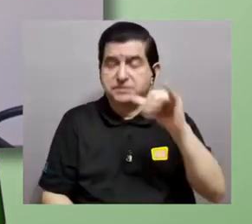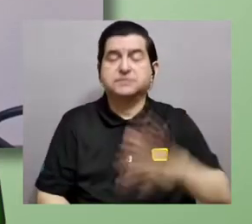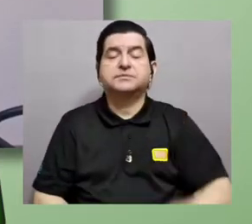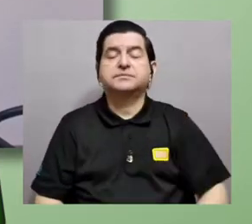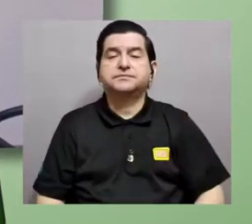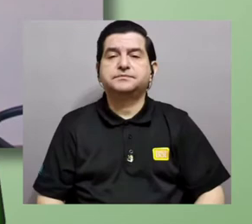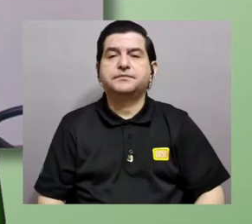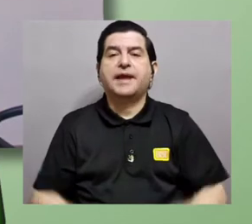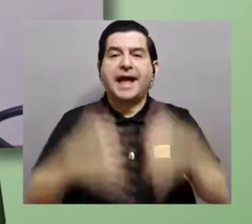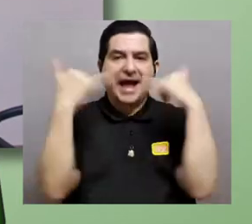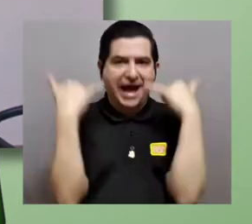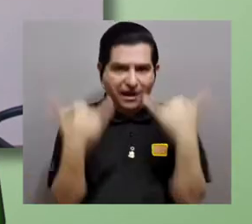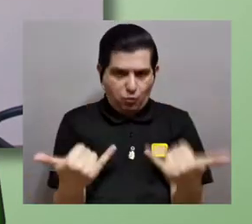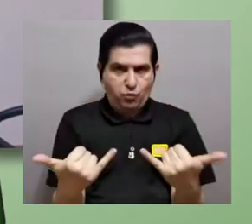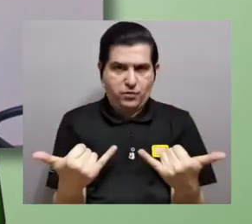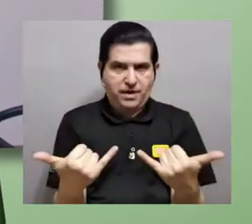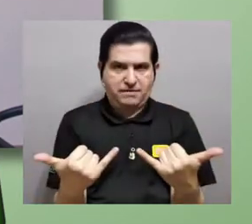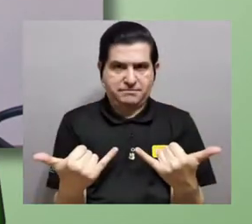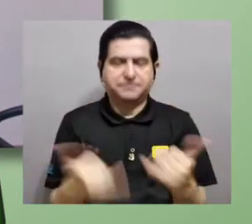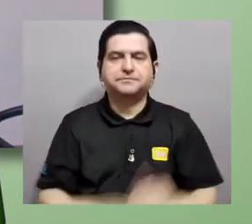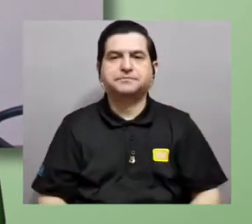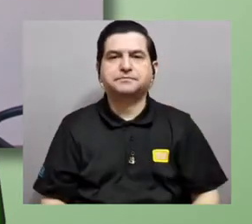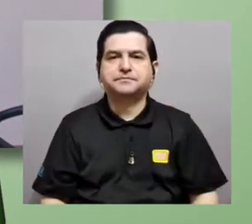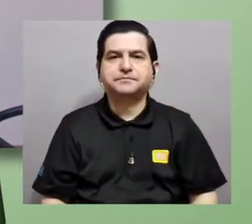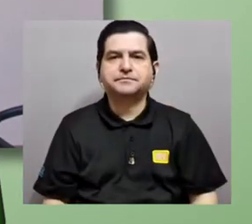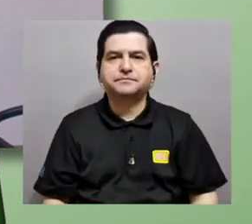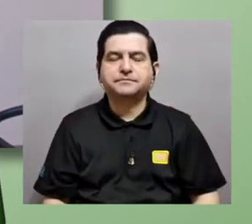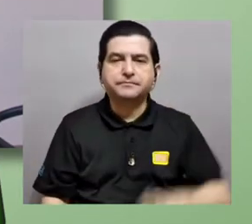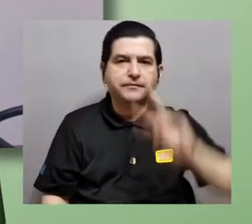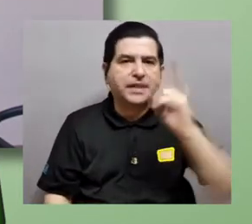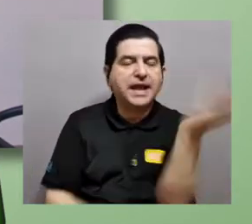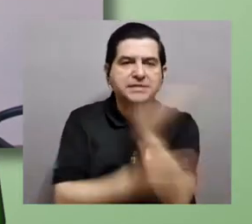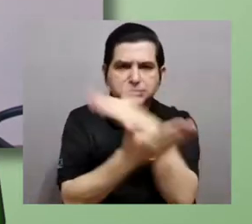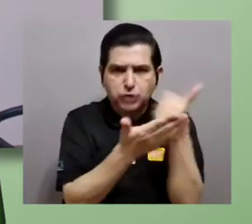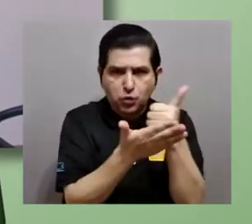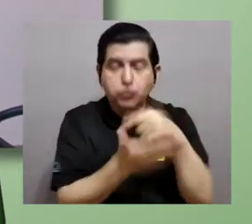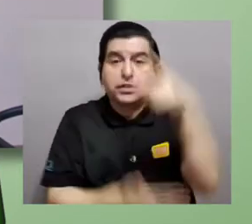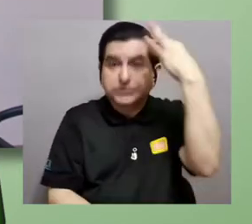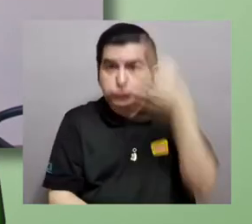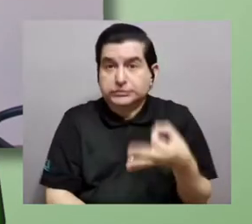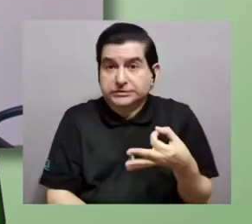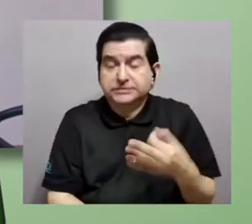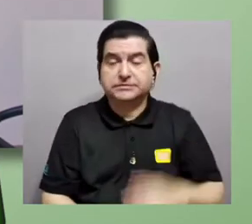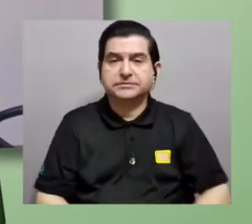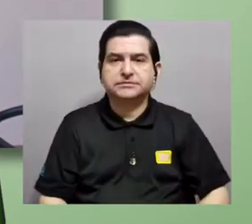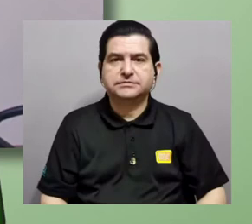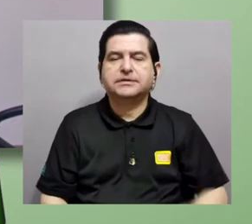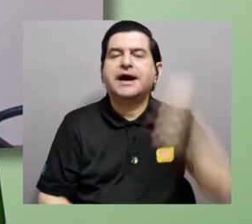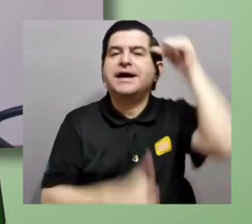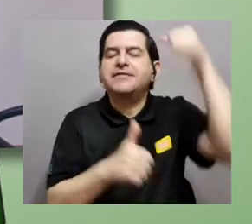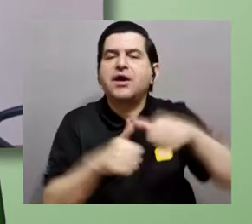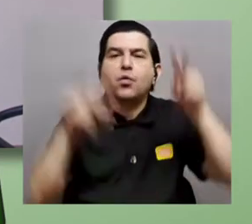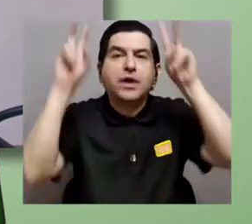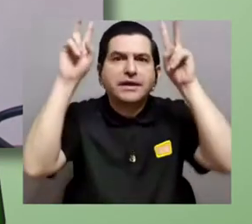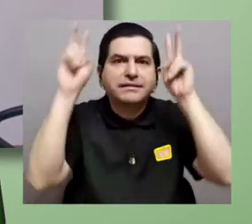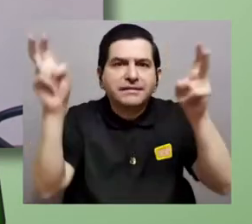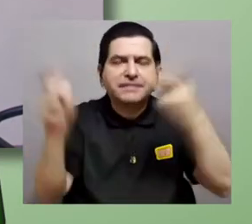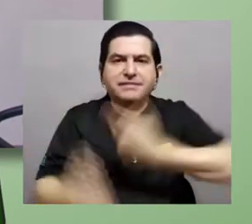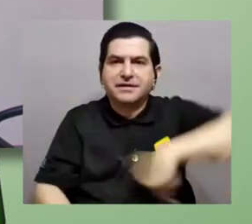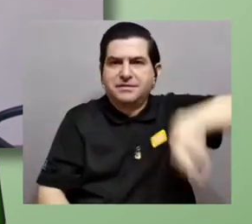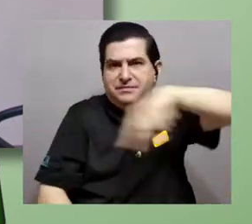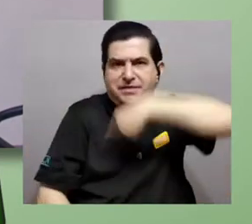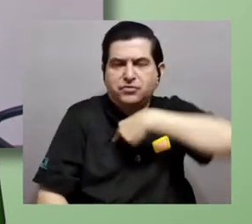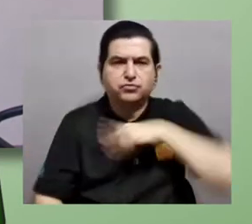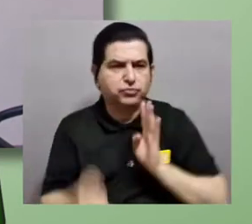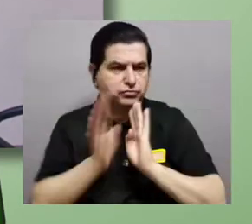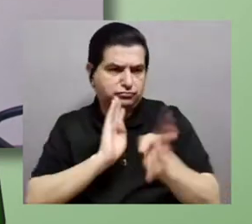acá. Vamos ahora al segundo bloque, si les parece. Les recuerdo el tema con el que vamos